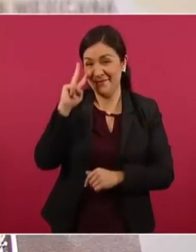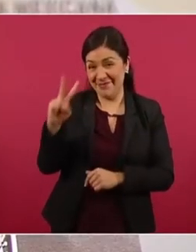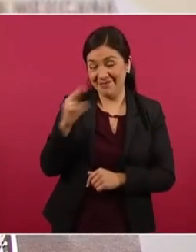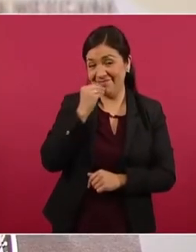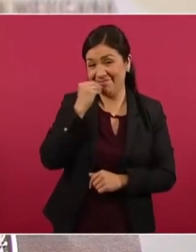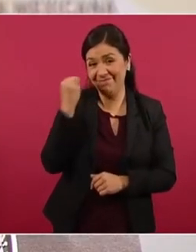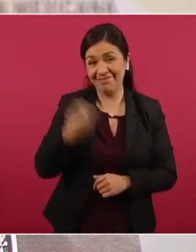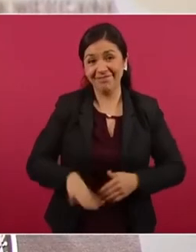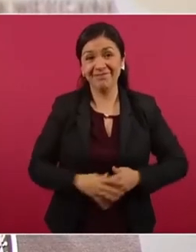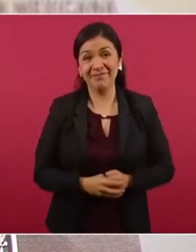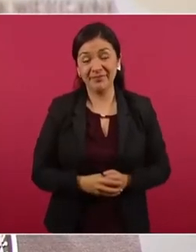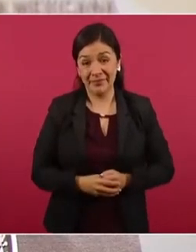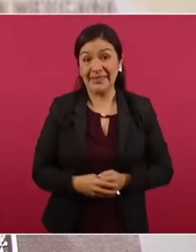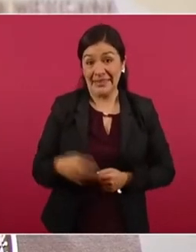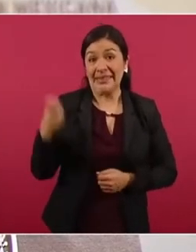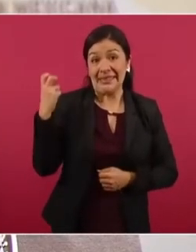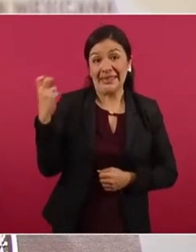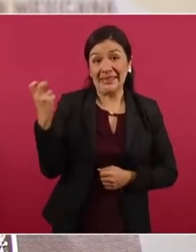Pues esto es.